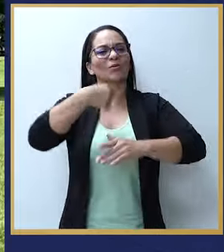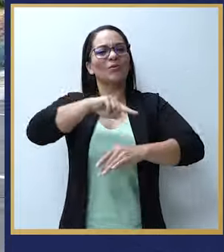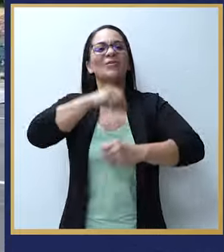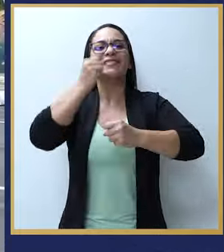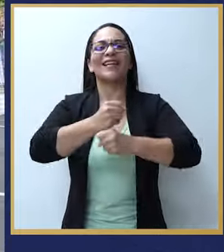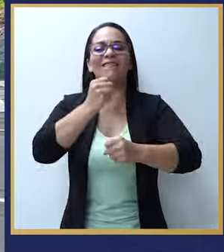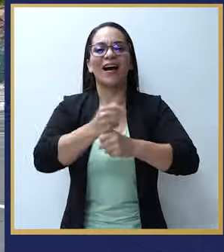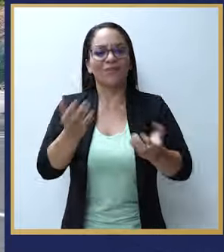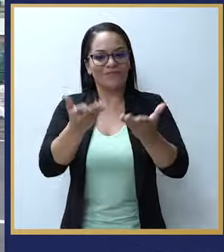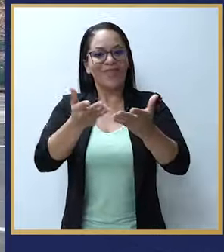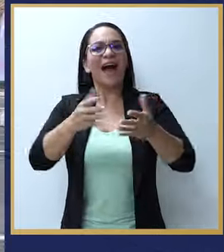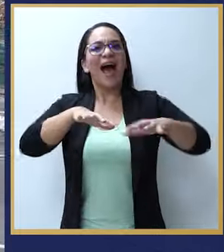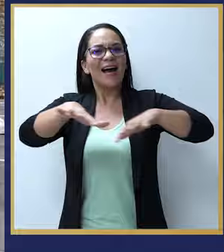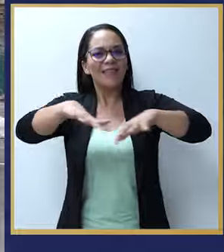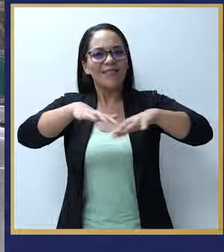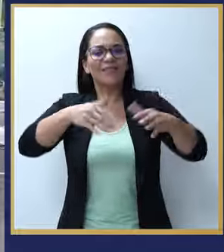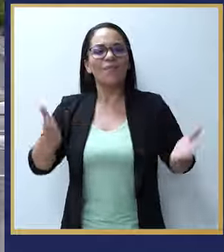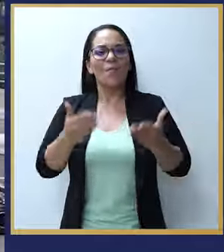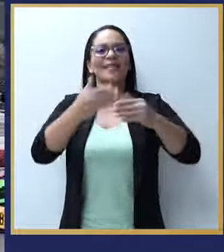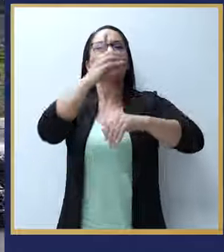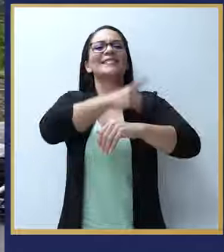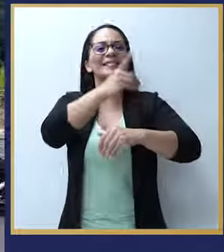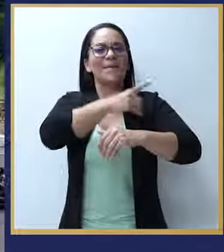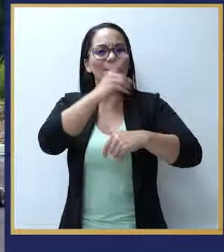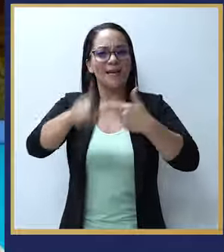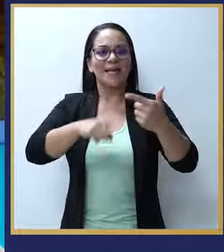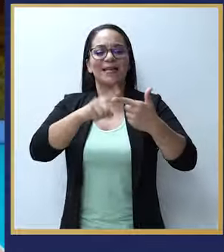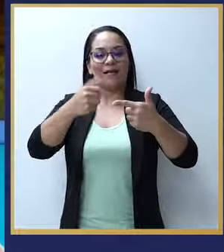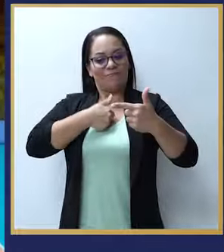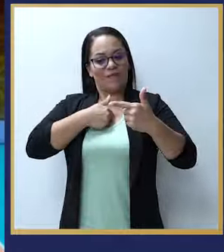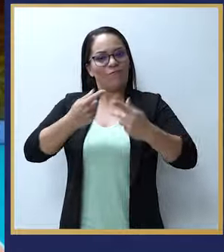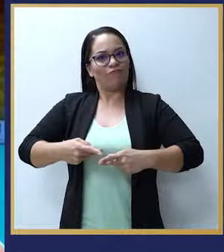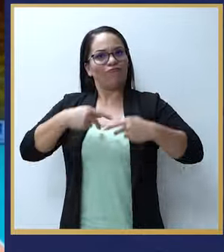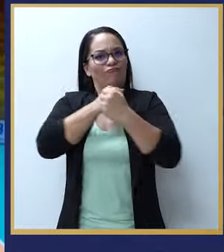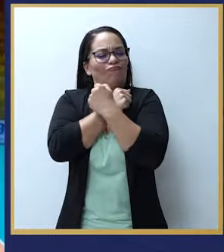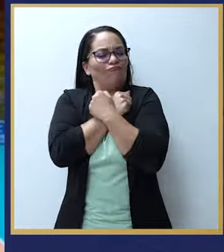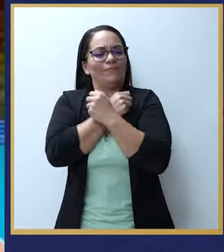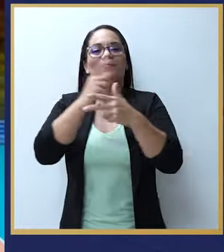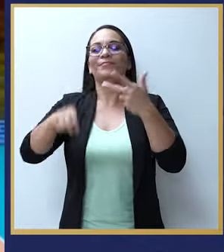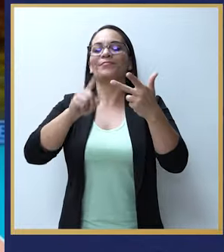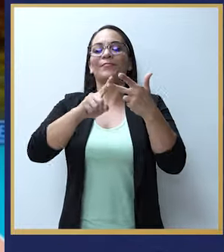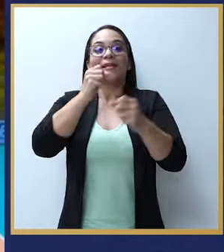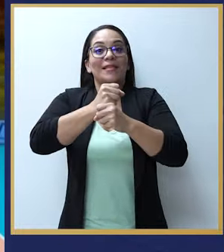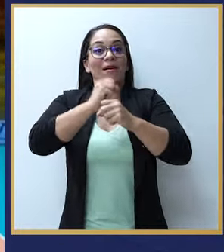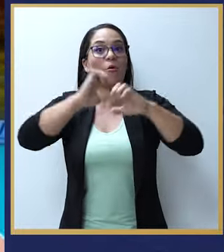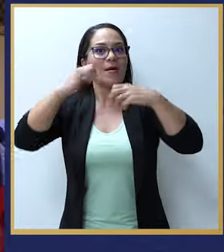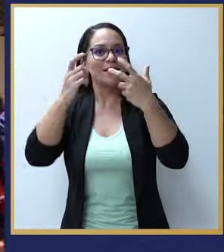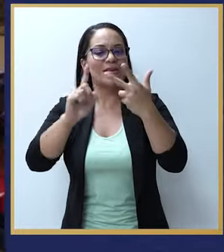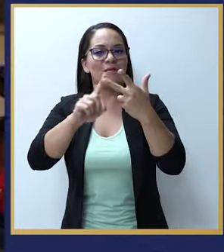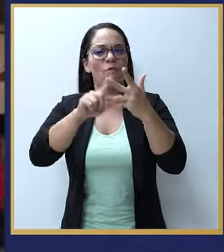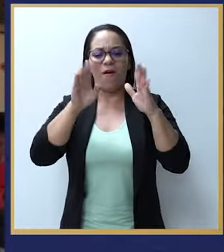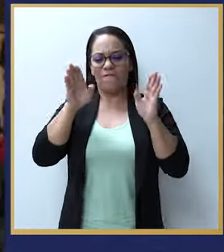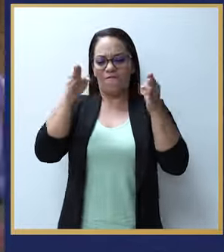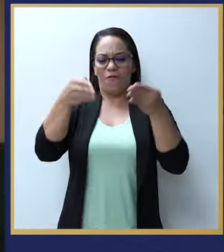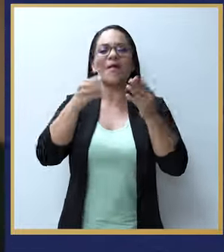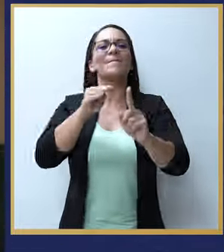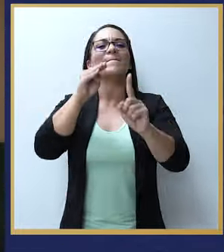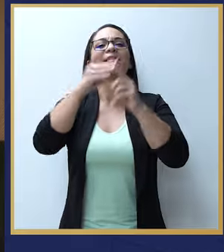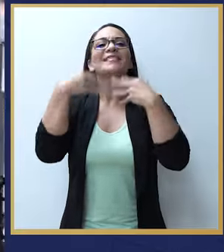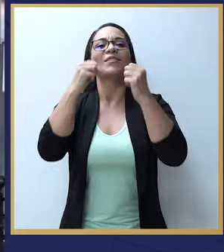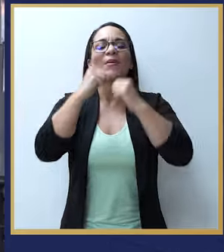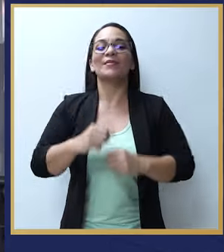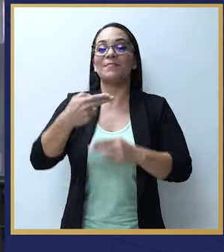Por eso estamos trabajando en generar actividades que comenten disciplina, autoestima, trabajo en equipo y el enfoque en metas